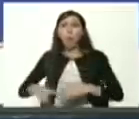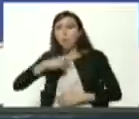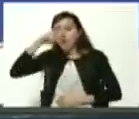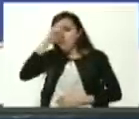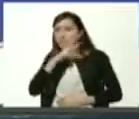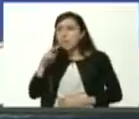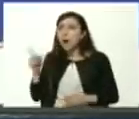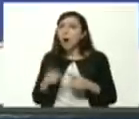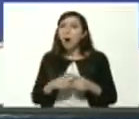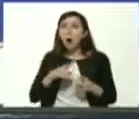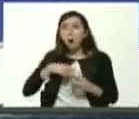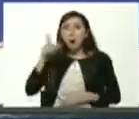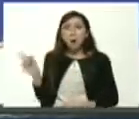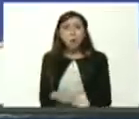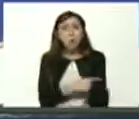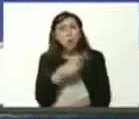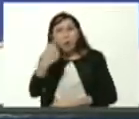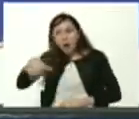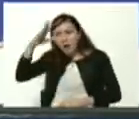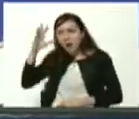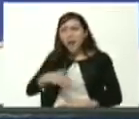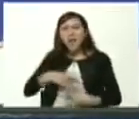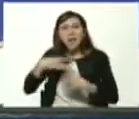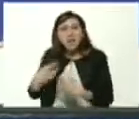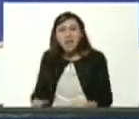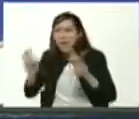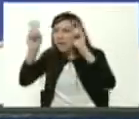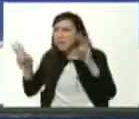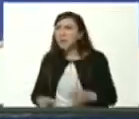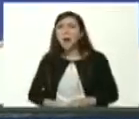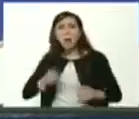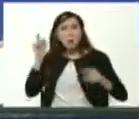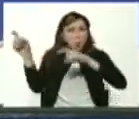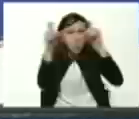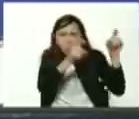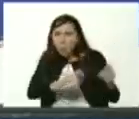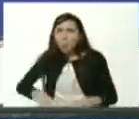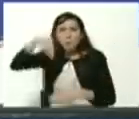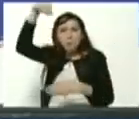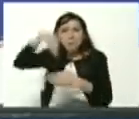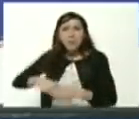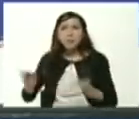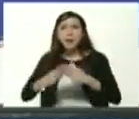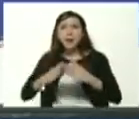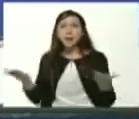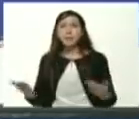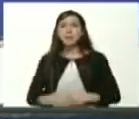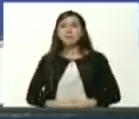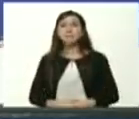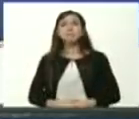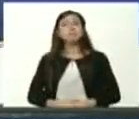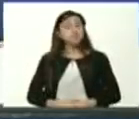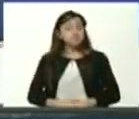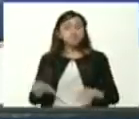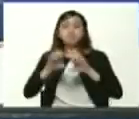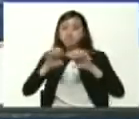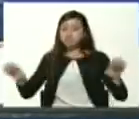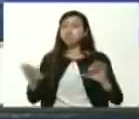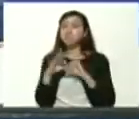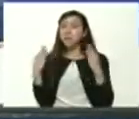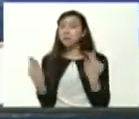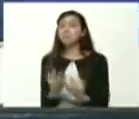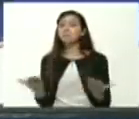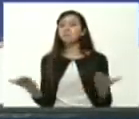papá tío tío hermano miren que interesante este tema papá papá papá factor educativo dentro de la familia